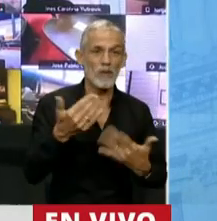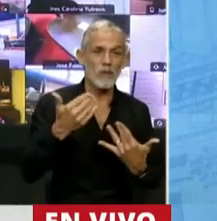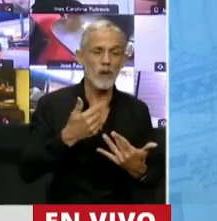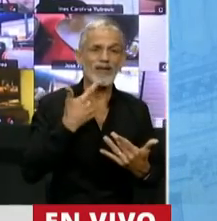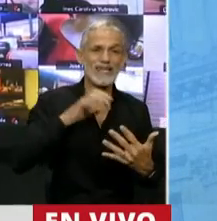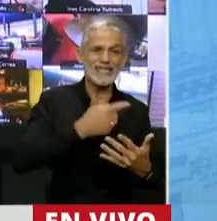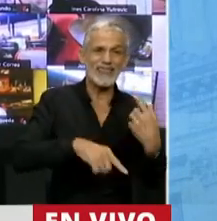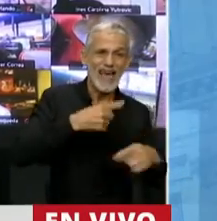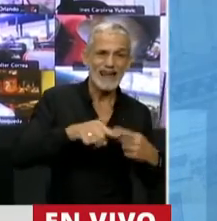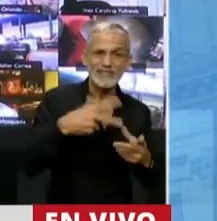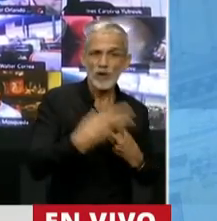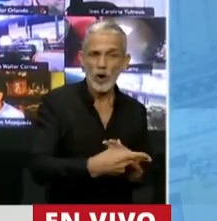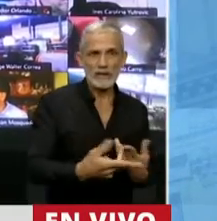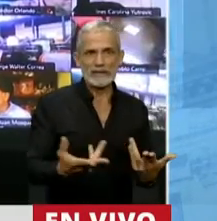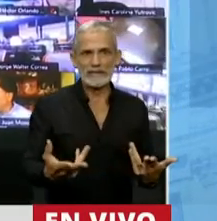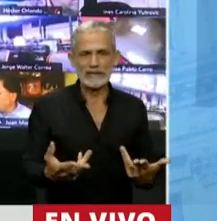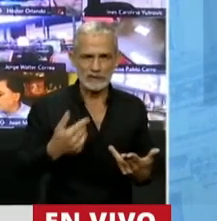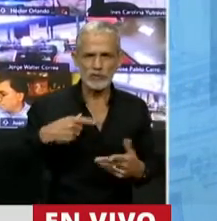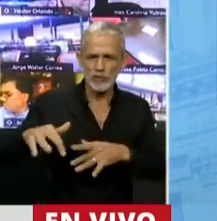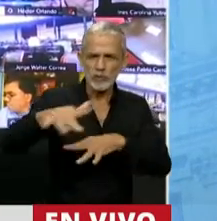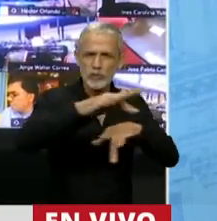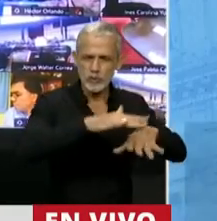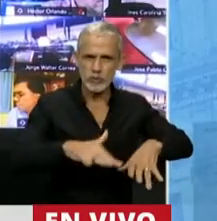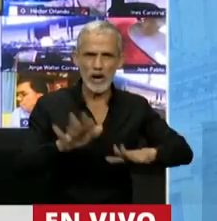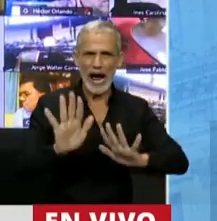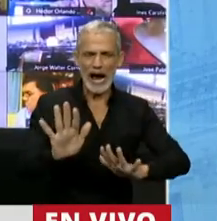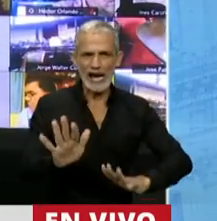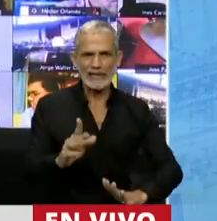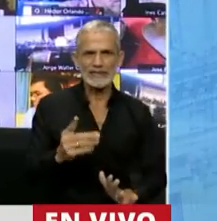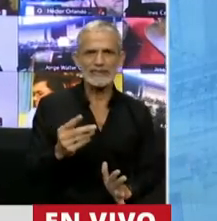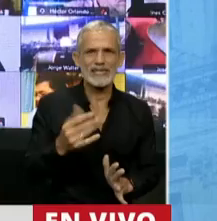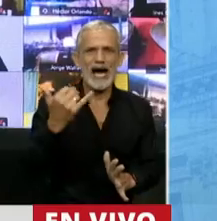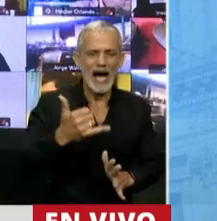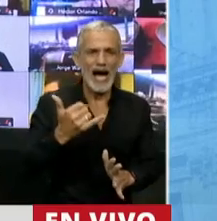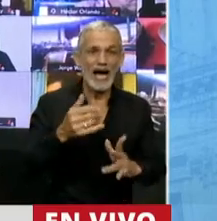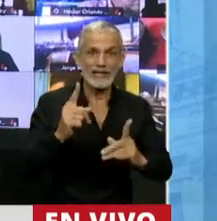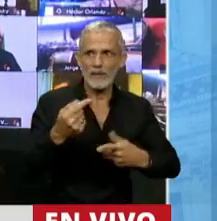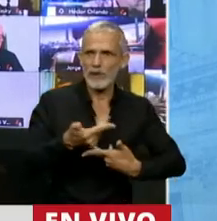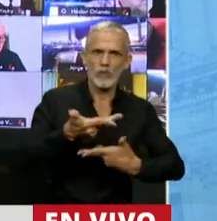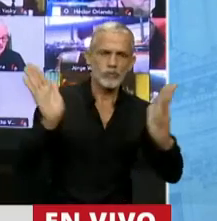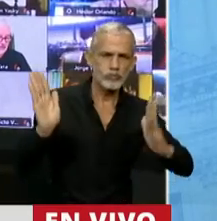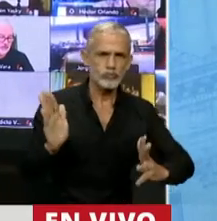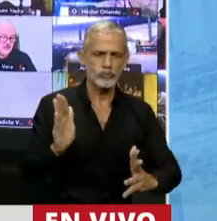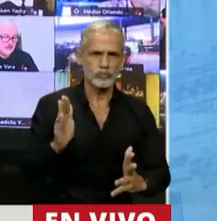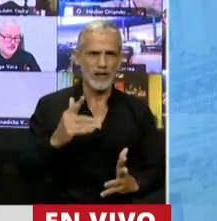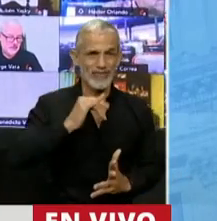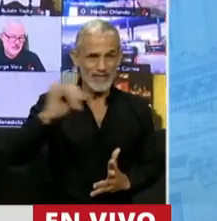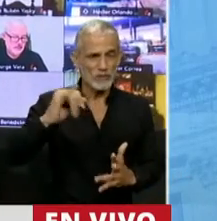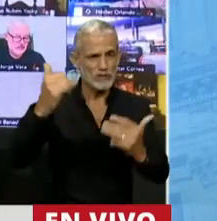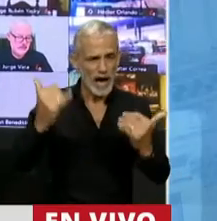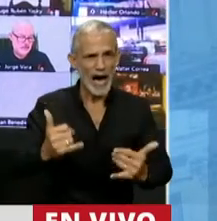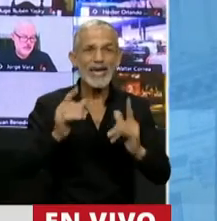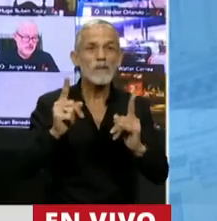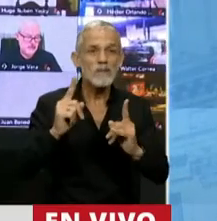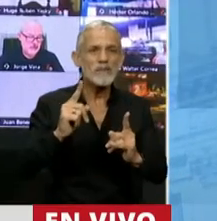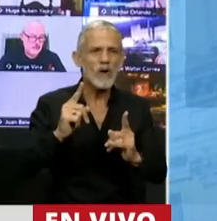fortalece, estos comentarios, estas manifestaciones, con las manifestaciones públicas realizadas y denunciadas por